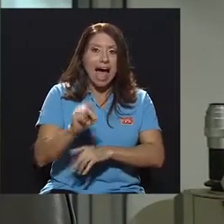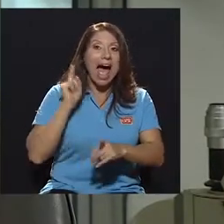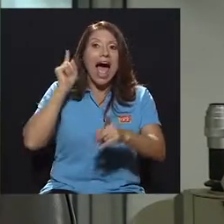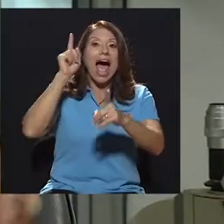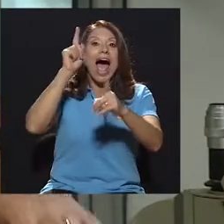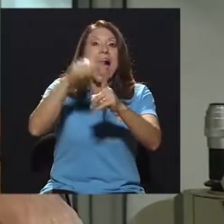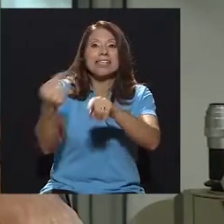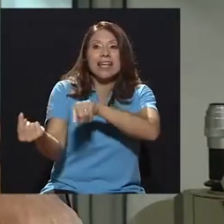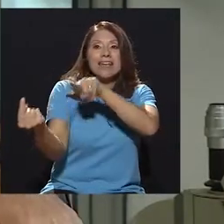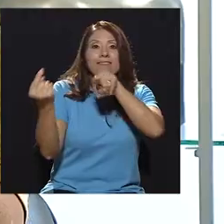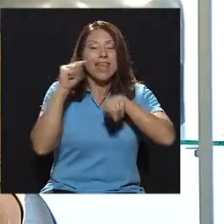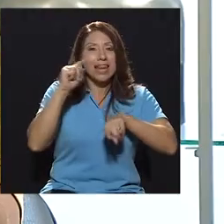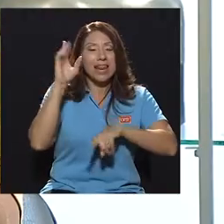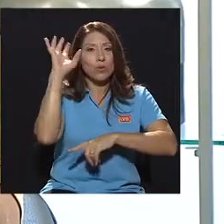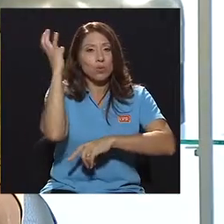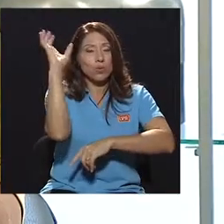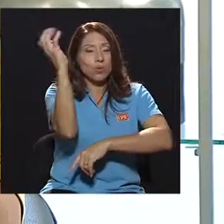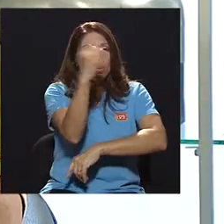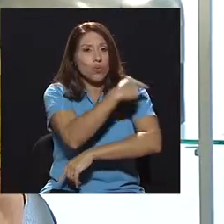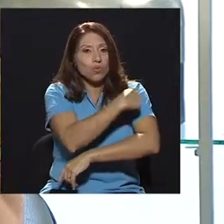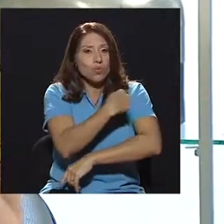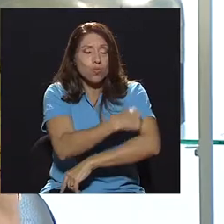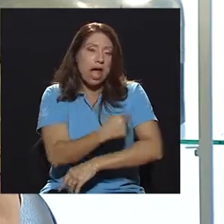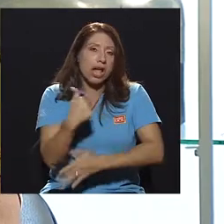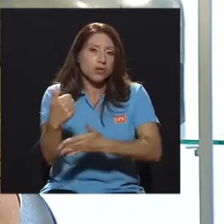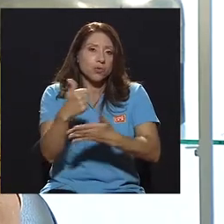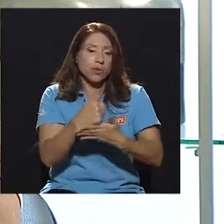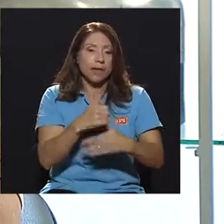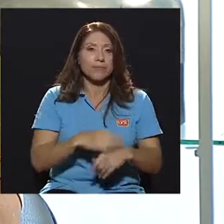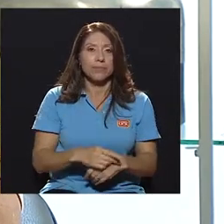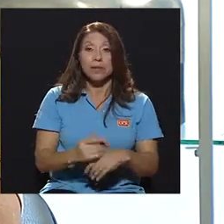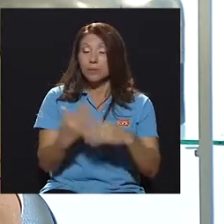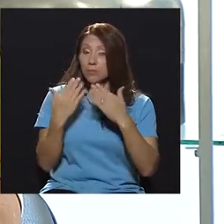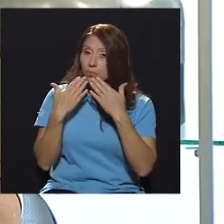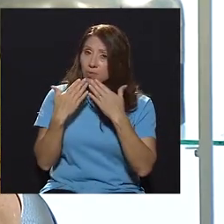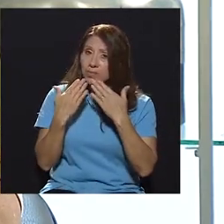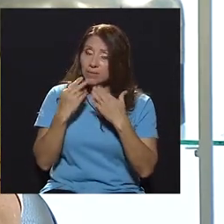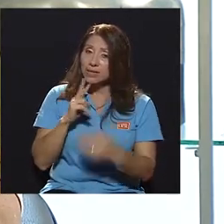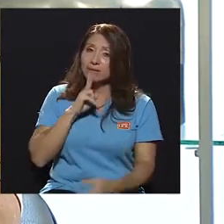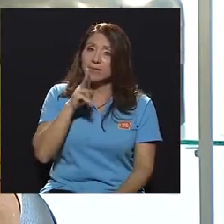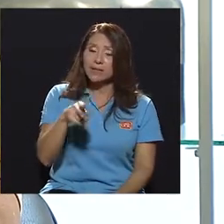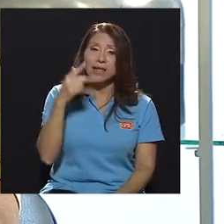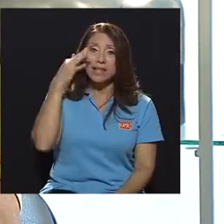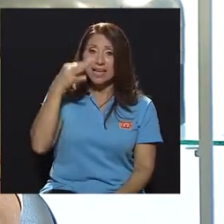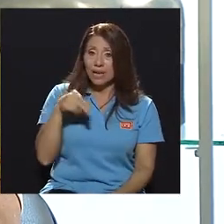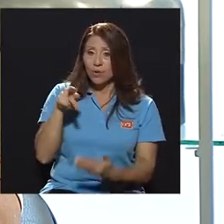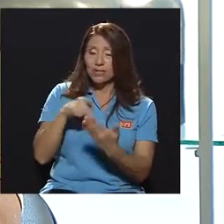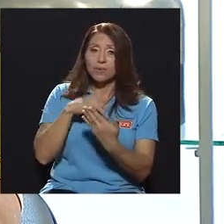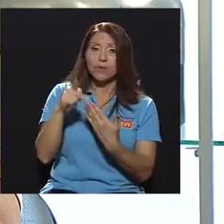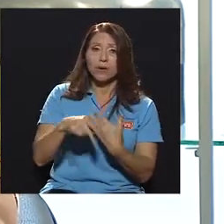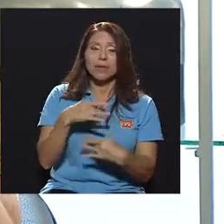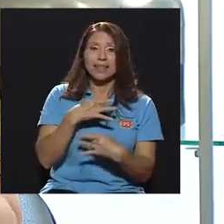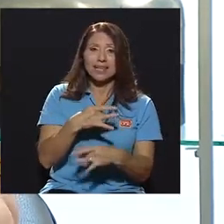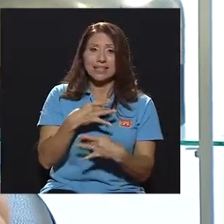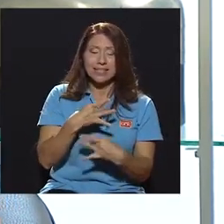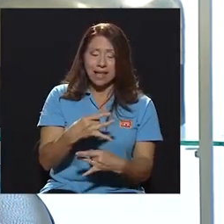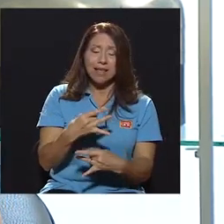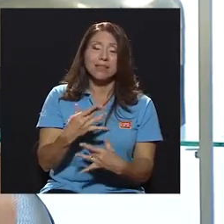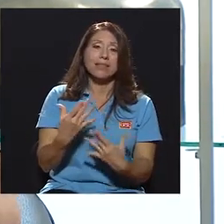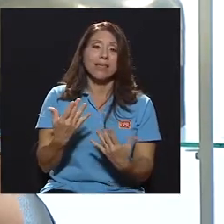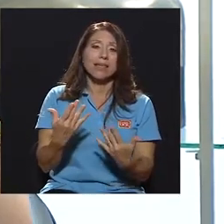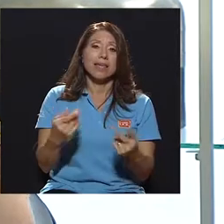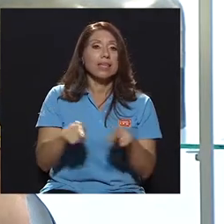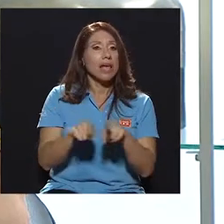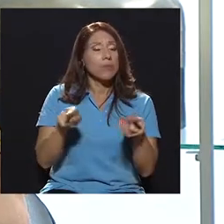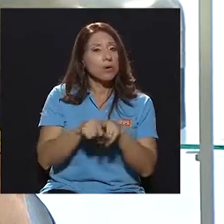hasta que llegó la ayuda Johnny de verdad que muchísimas gracias porque creo que ha sido un programa que aparte de interesante